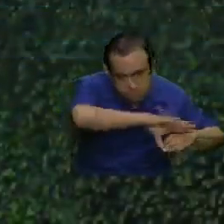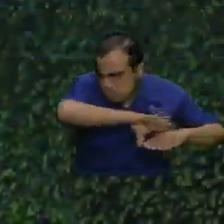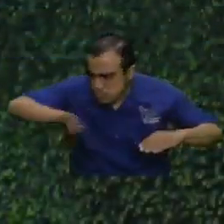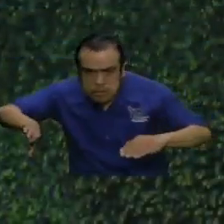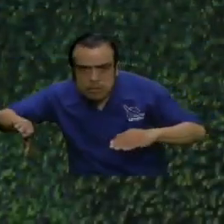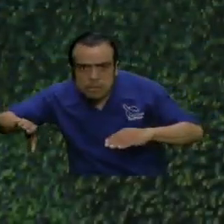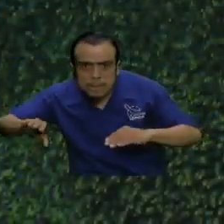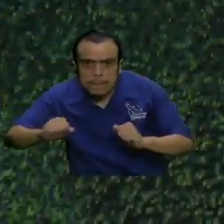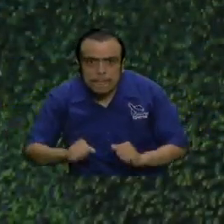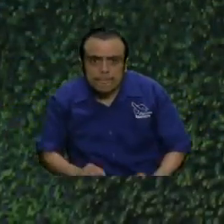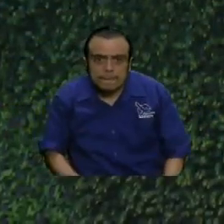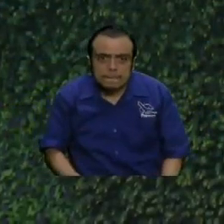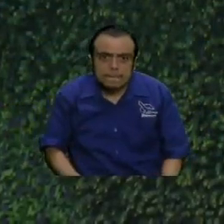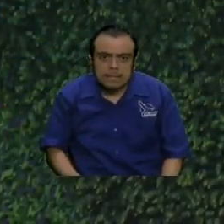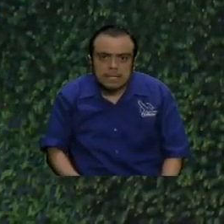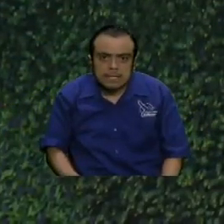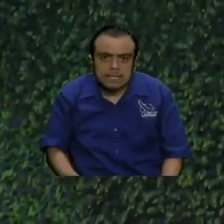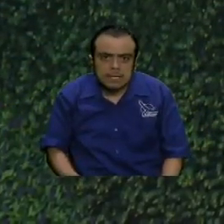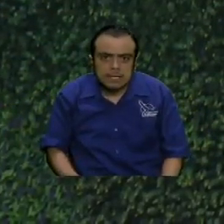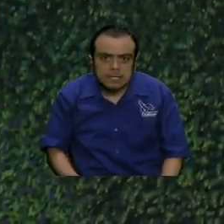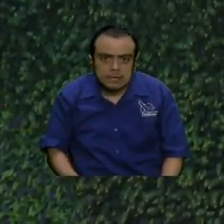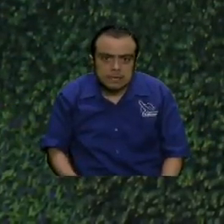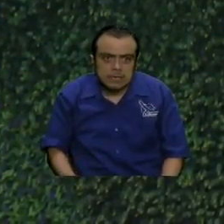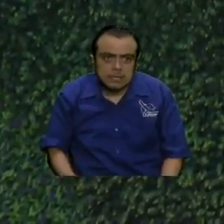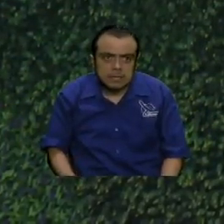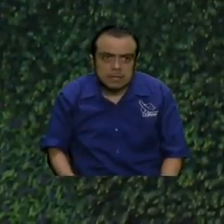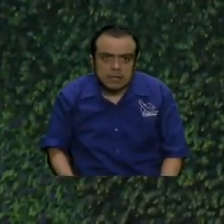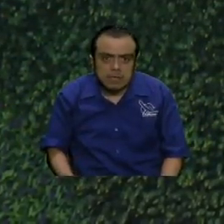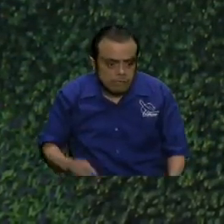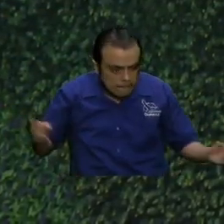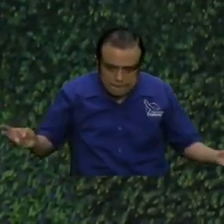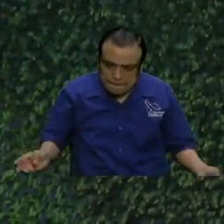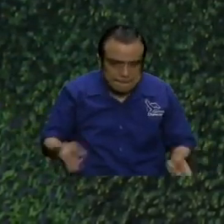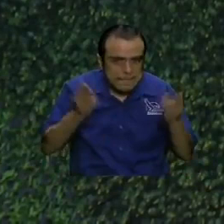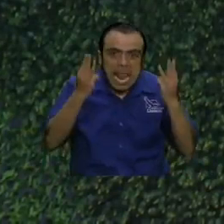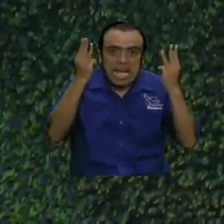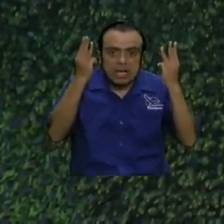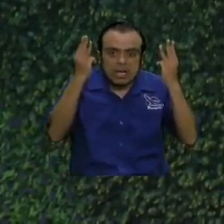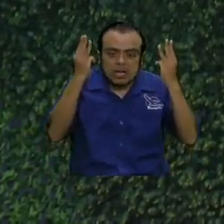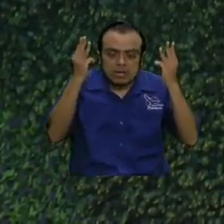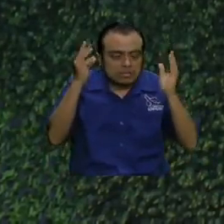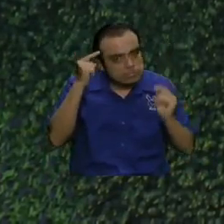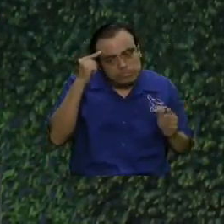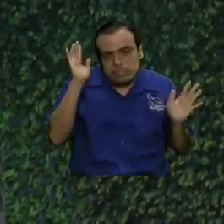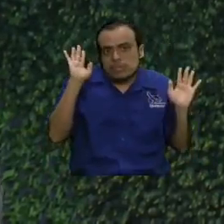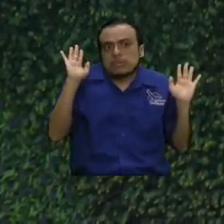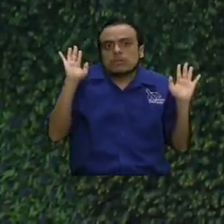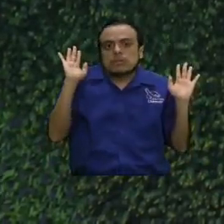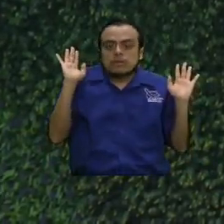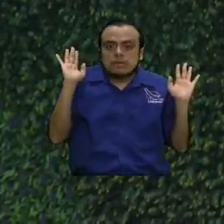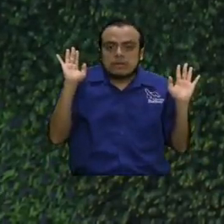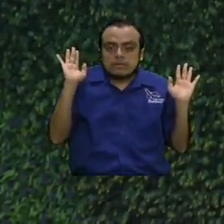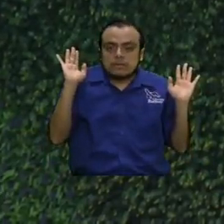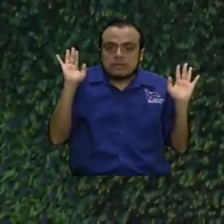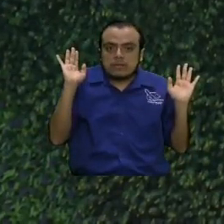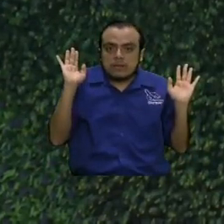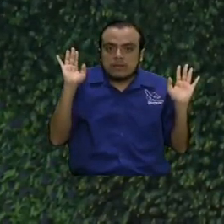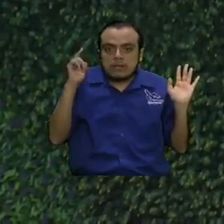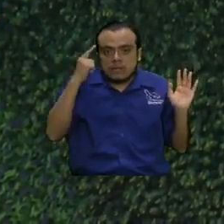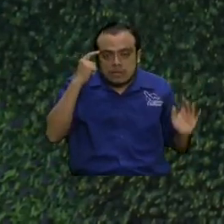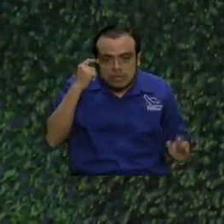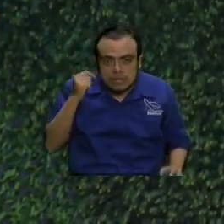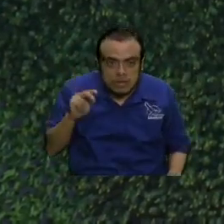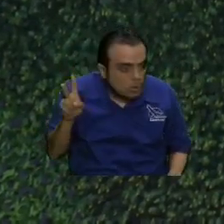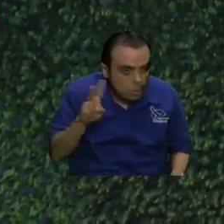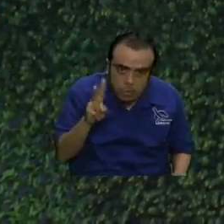tipo horizontal y llegaron hasta donde iban. O fue un milagro que a veces no se mira porque no lo vemos